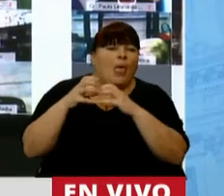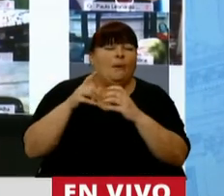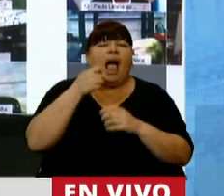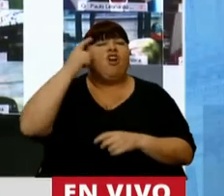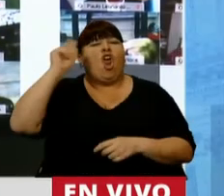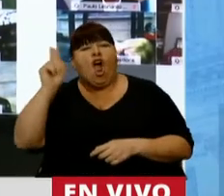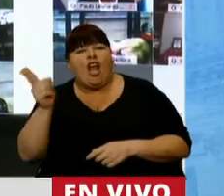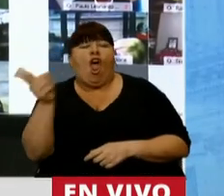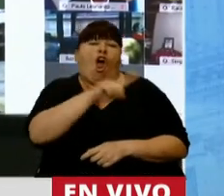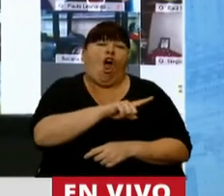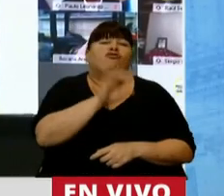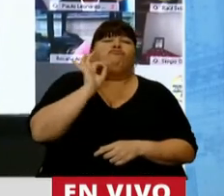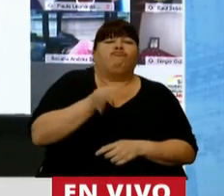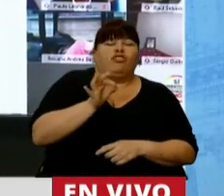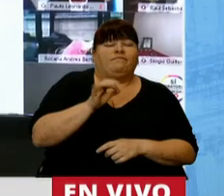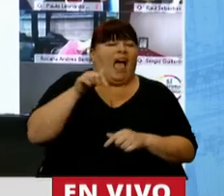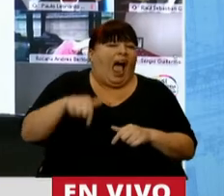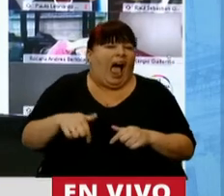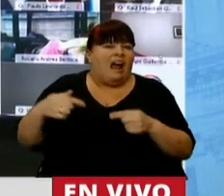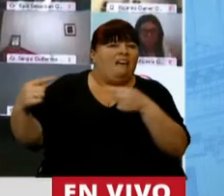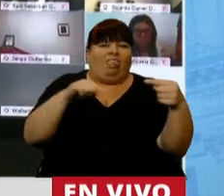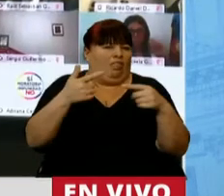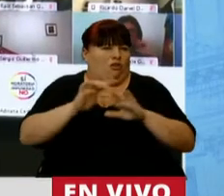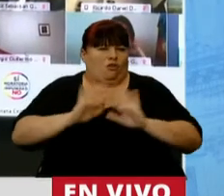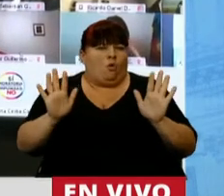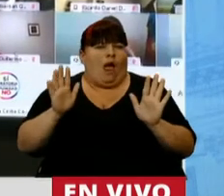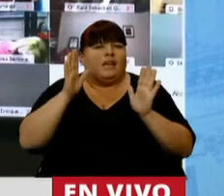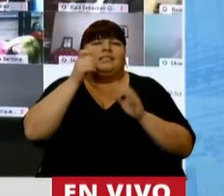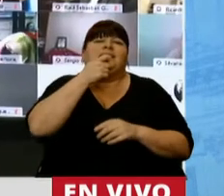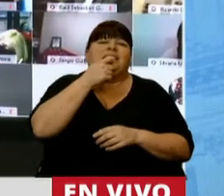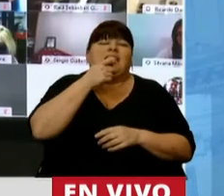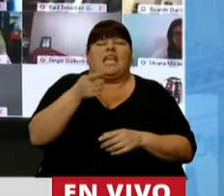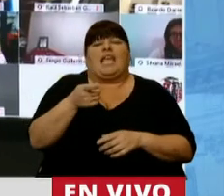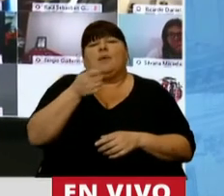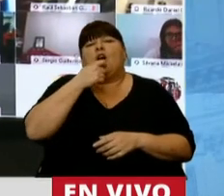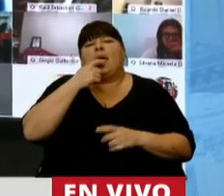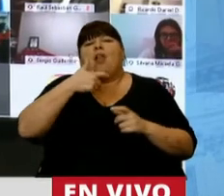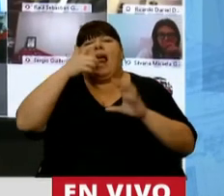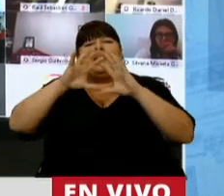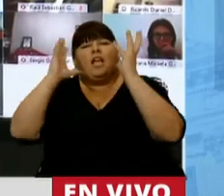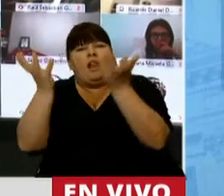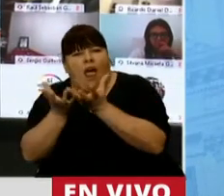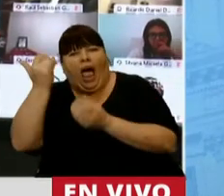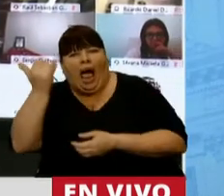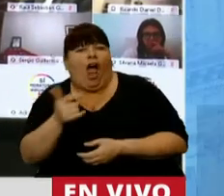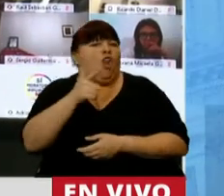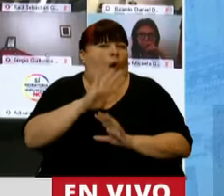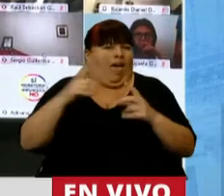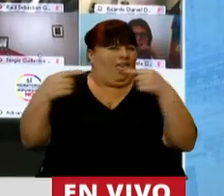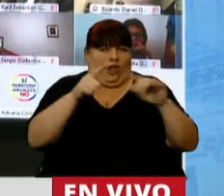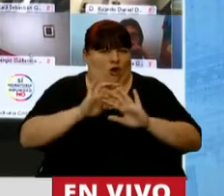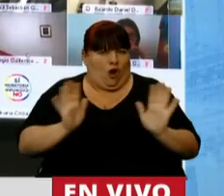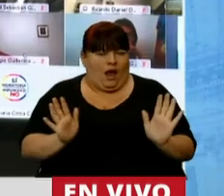escépticos y los convencidos hoy ya nos gira alrededor de si un calentamiento global existe o no.